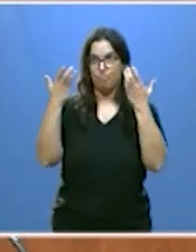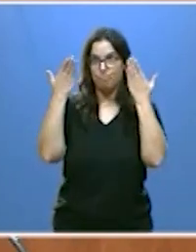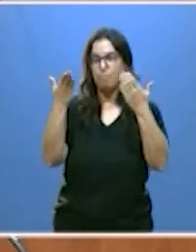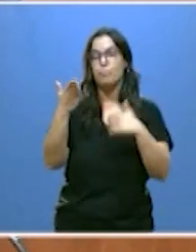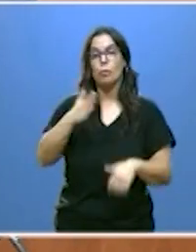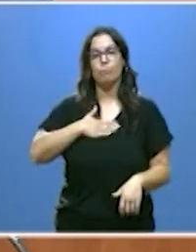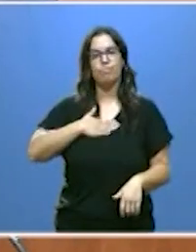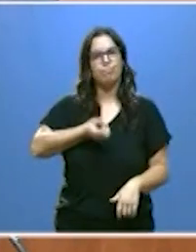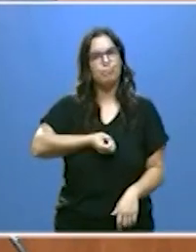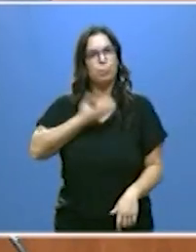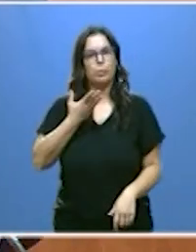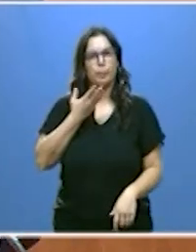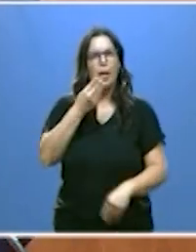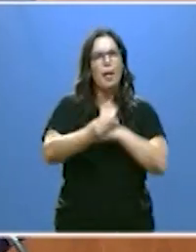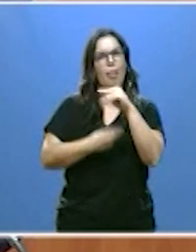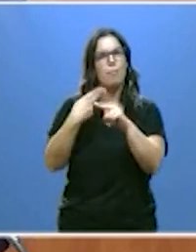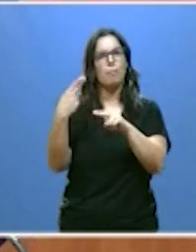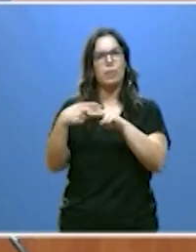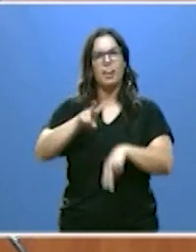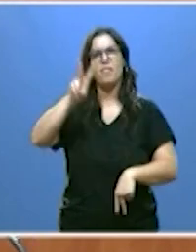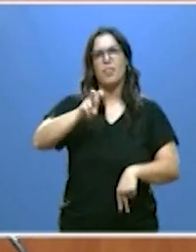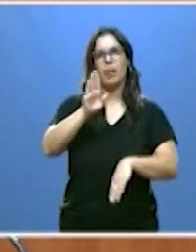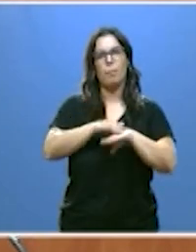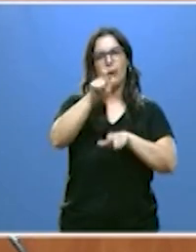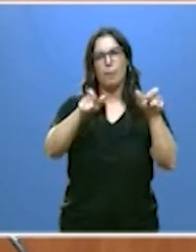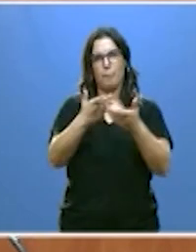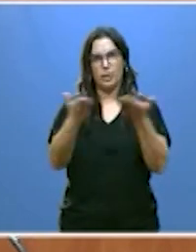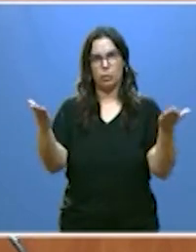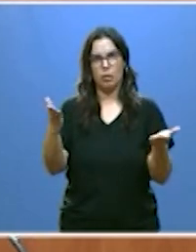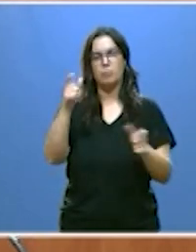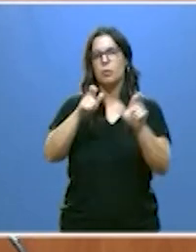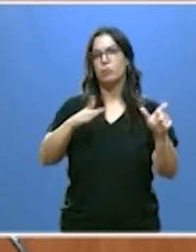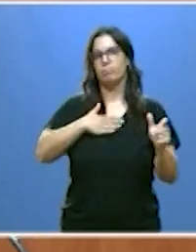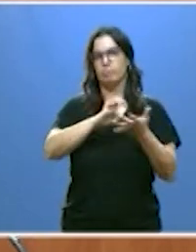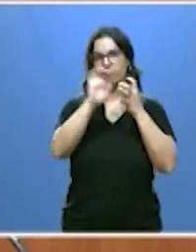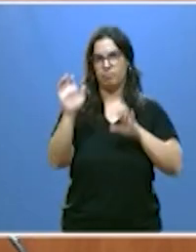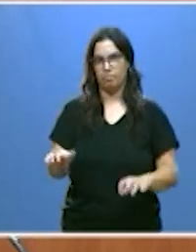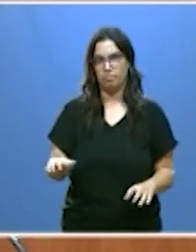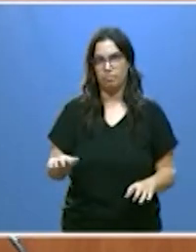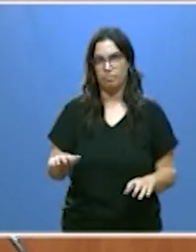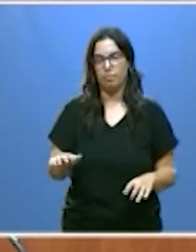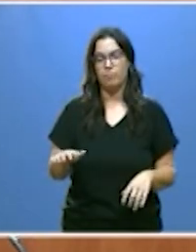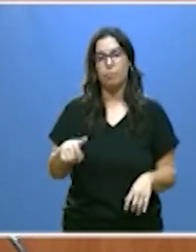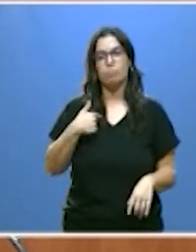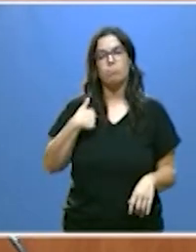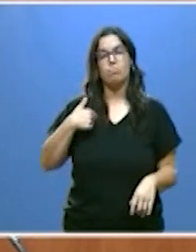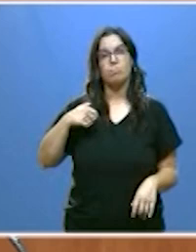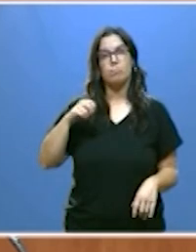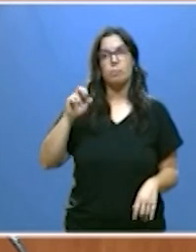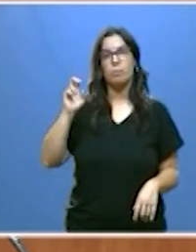mi vocación es hacer políticas que sirvan a la gente, a los castellanos y leoneses. Yo he venido